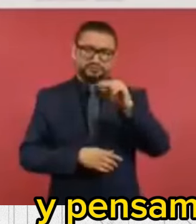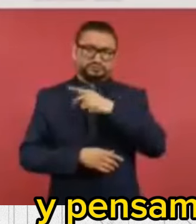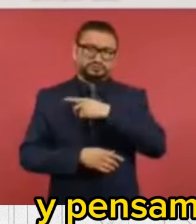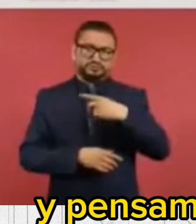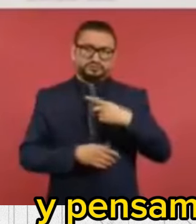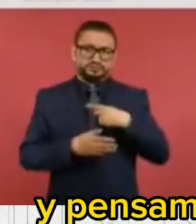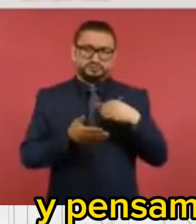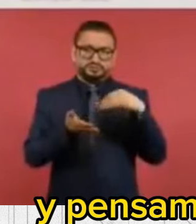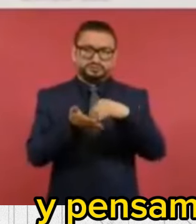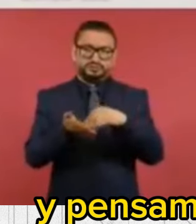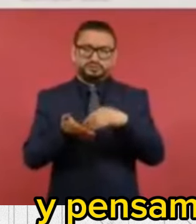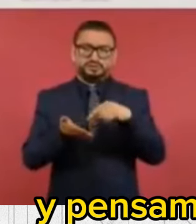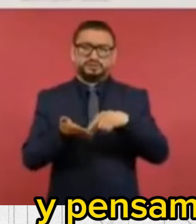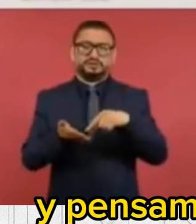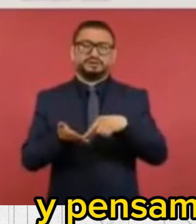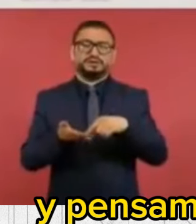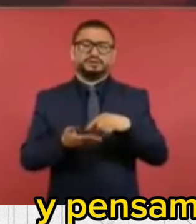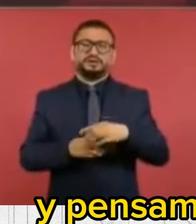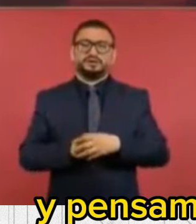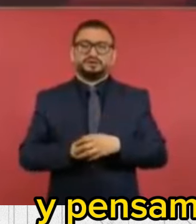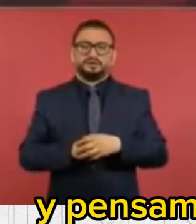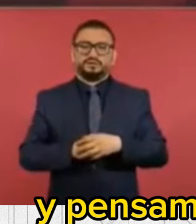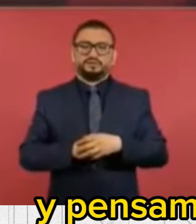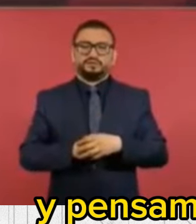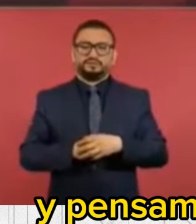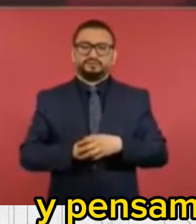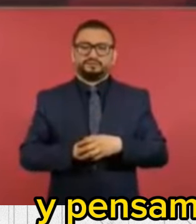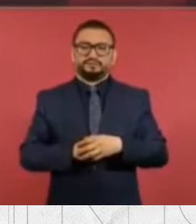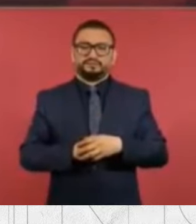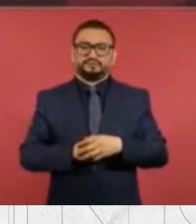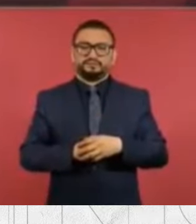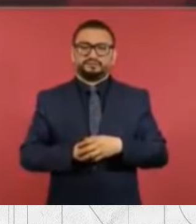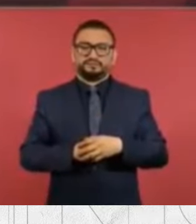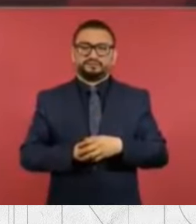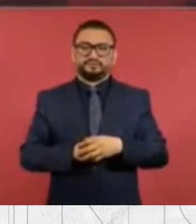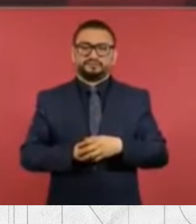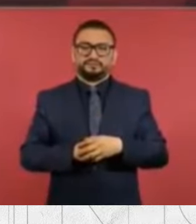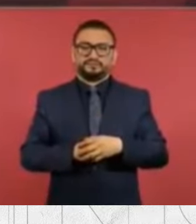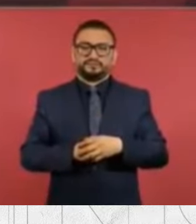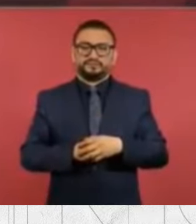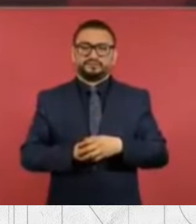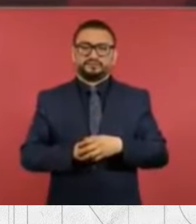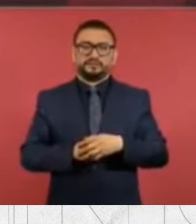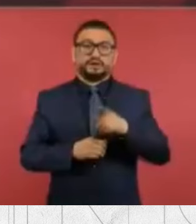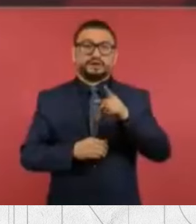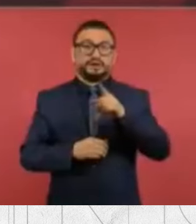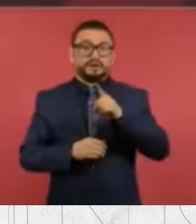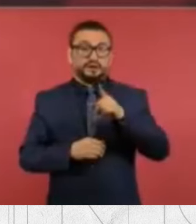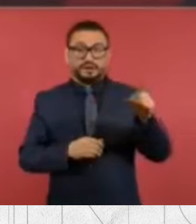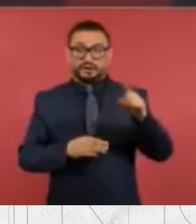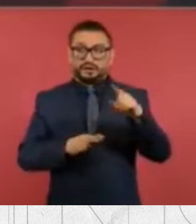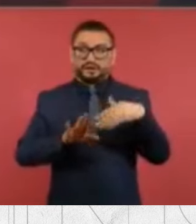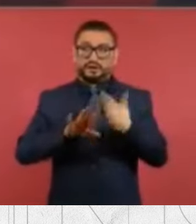el que se esté haciendo este reclamo.